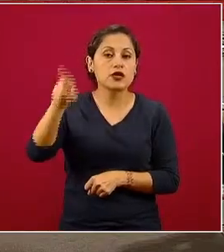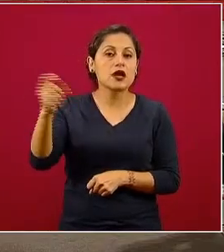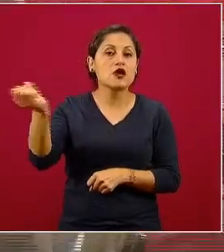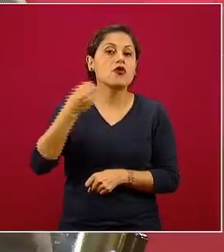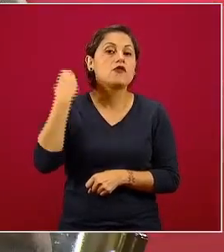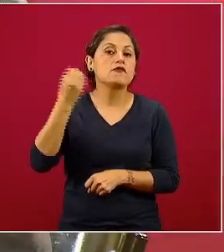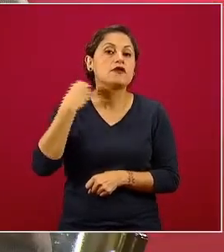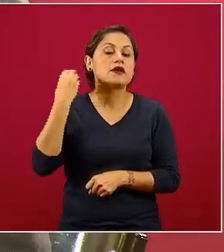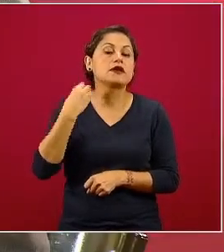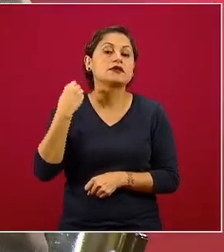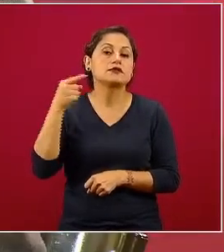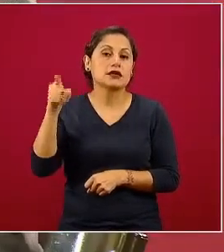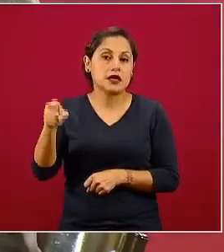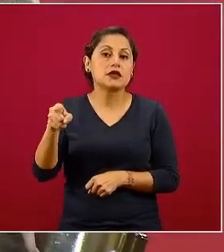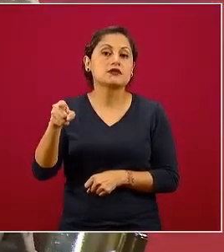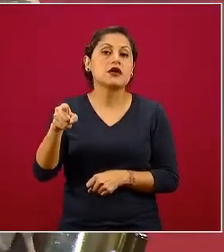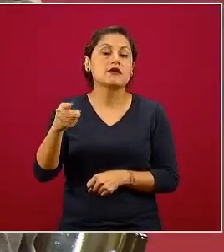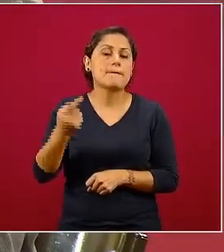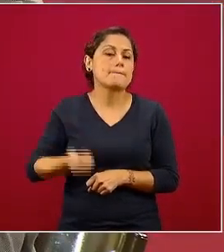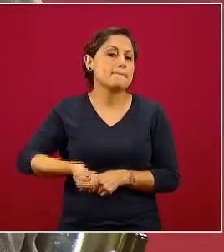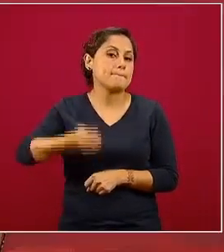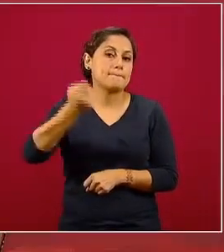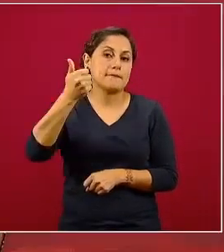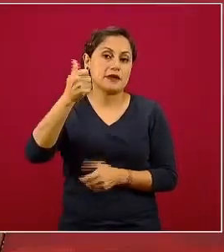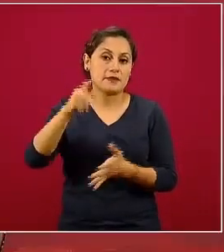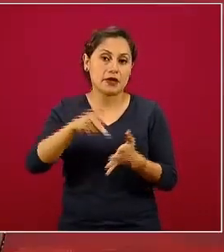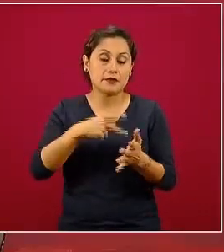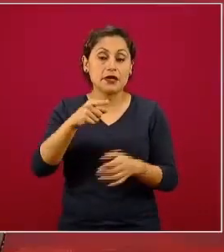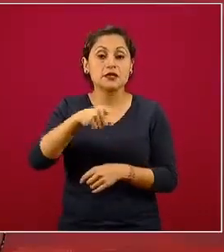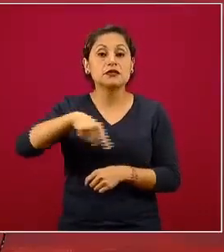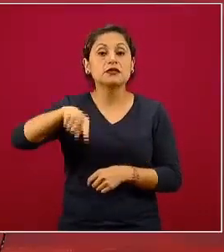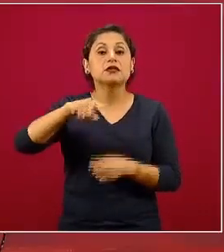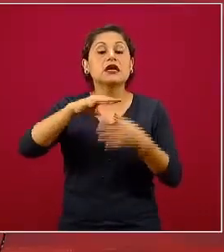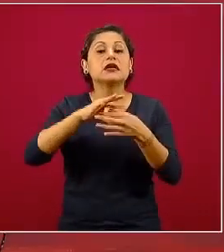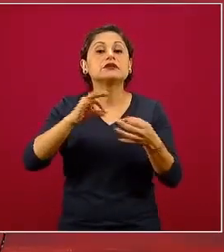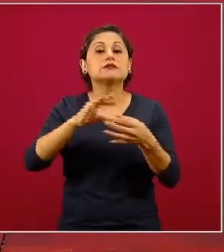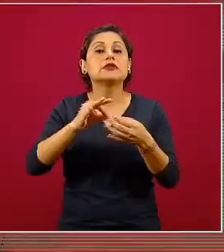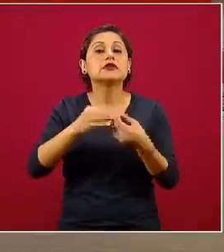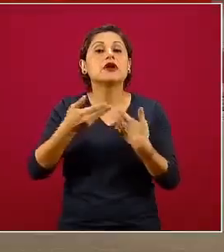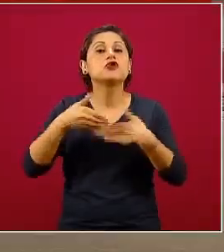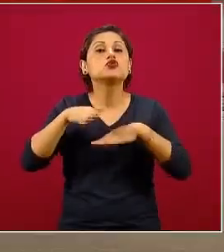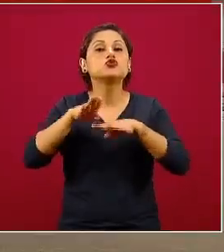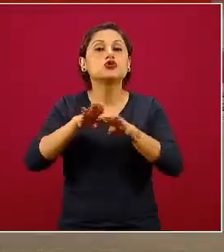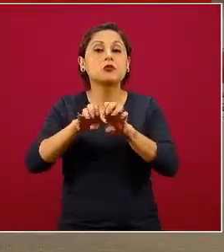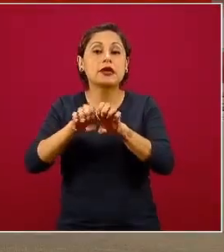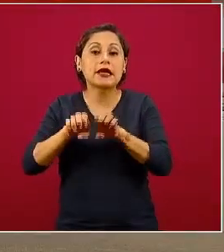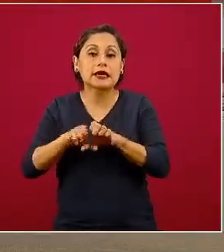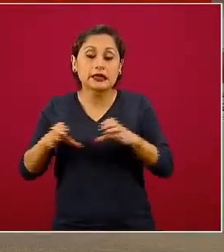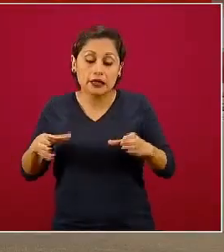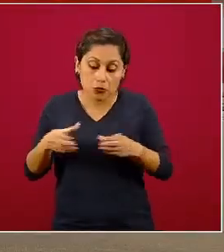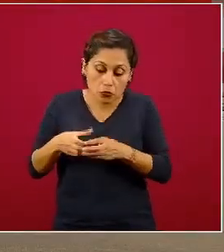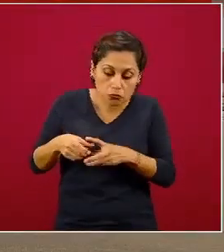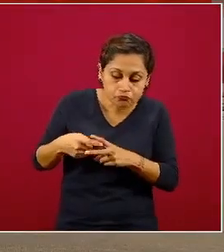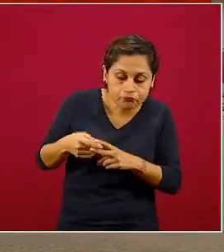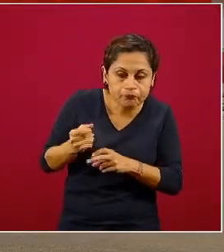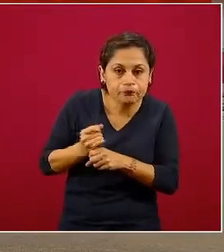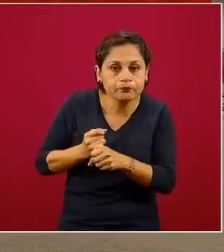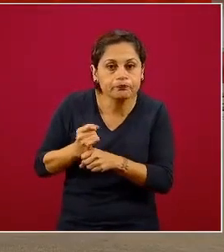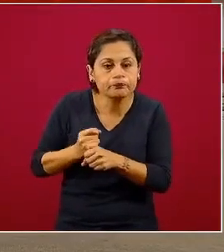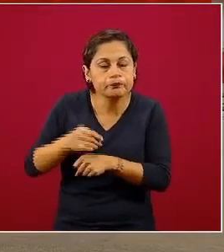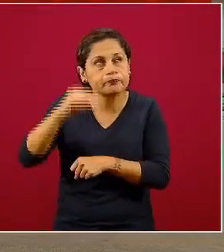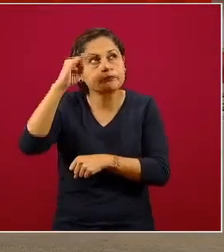me parece que por primera vez en la audiencia pública, sobre las predicciones que acabábamos de hacer precisamente pocos días antes